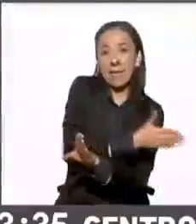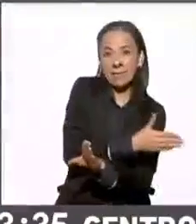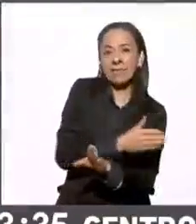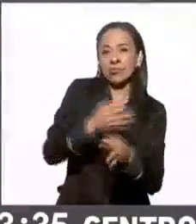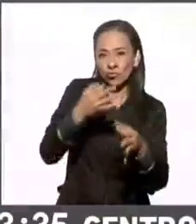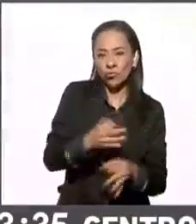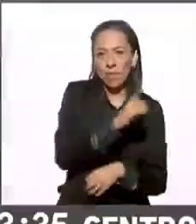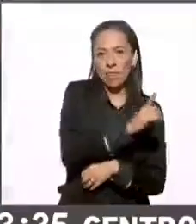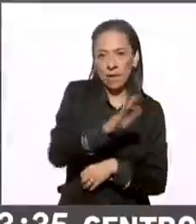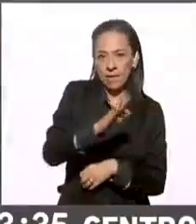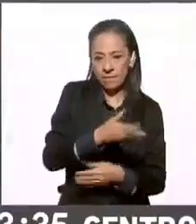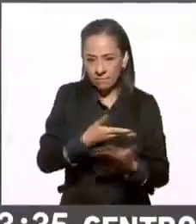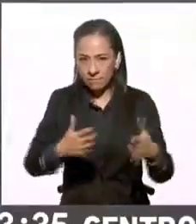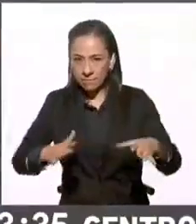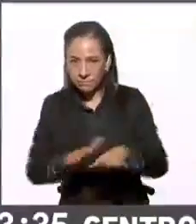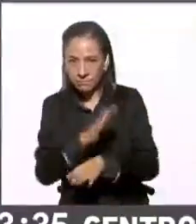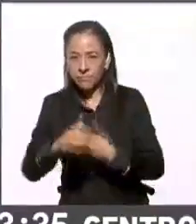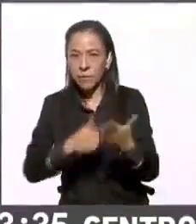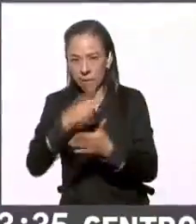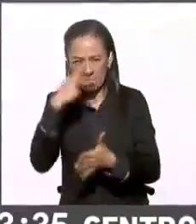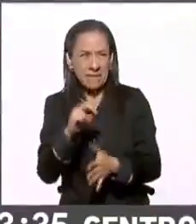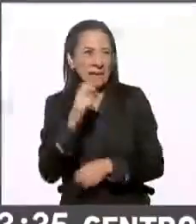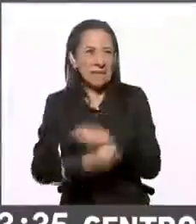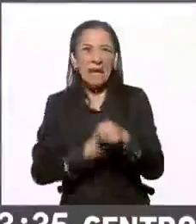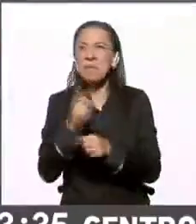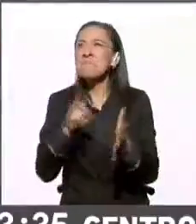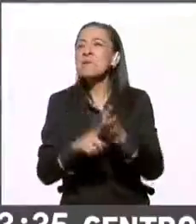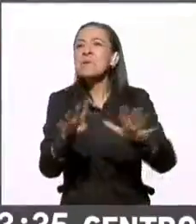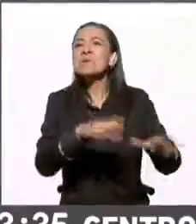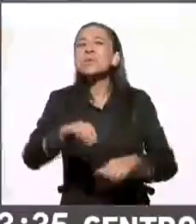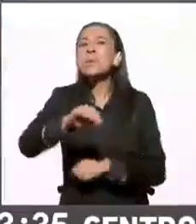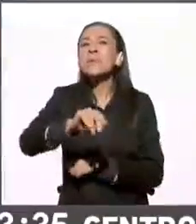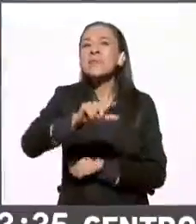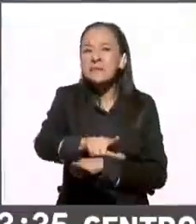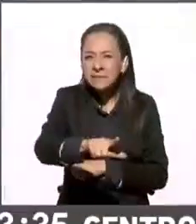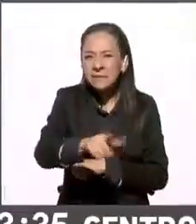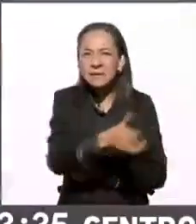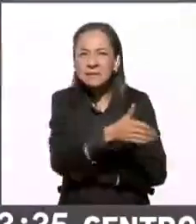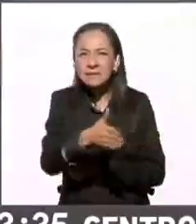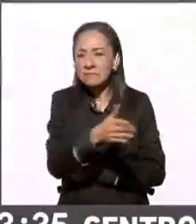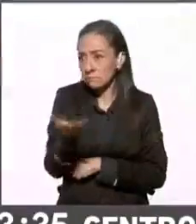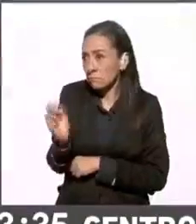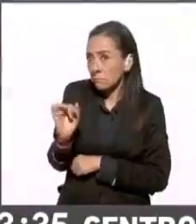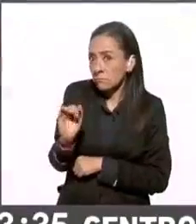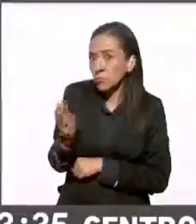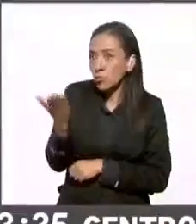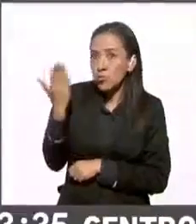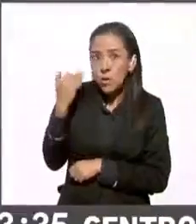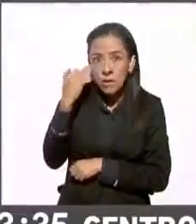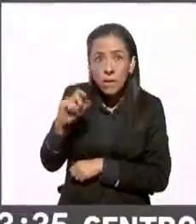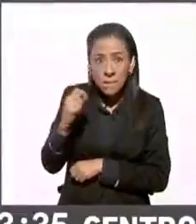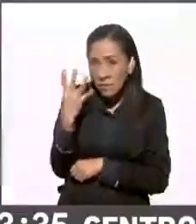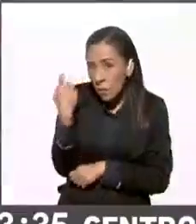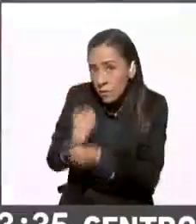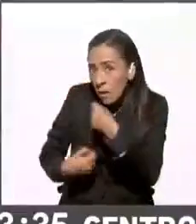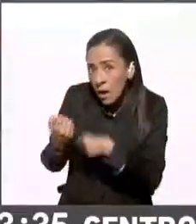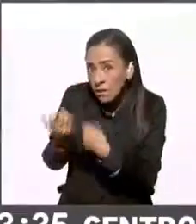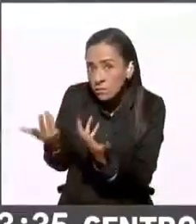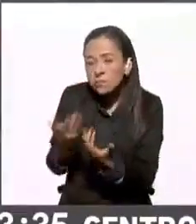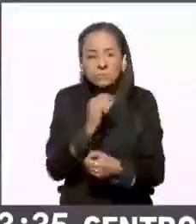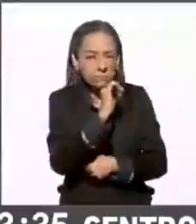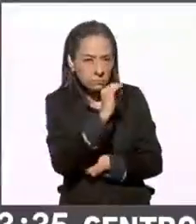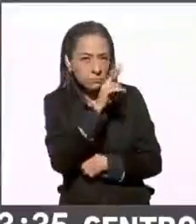30 años, estamos hablando de 1997, cuando tú hace unas horas hablabas de estas